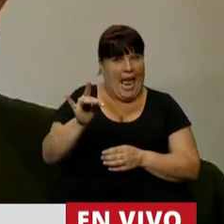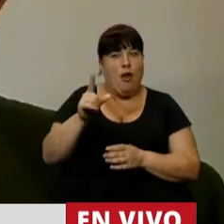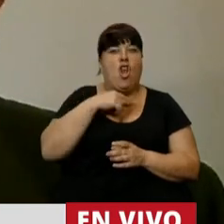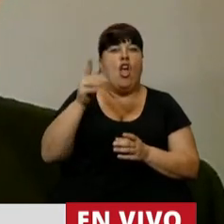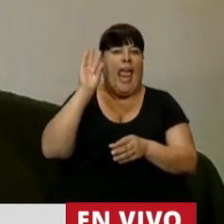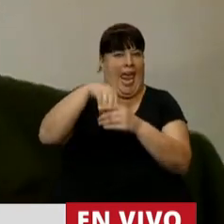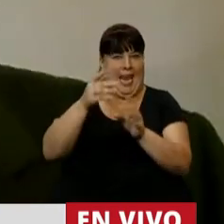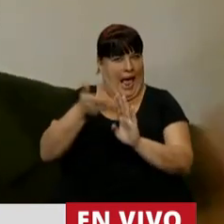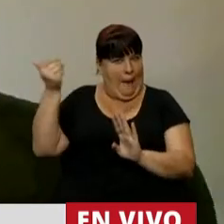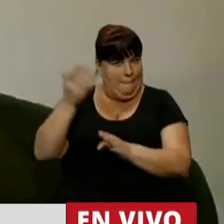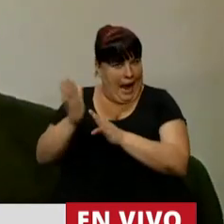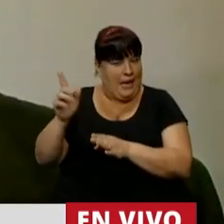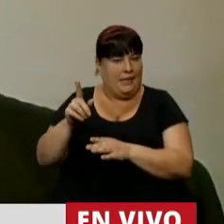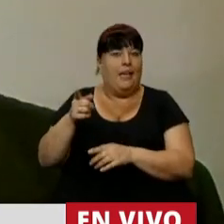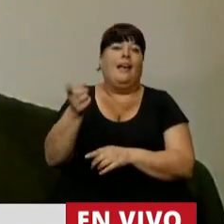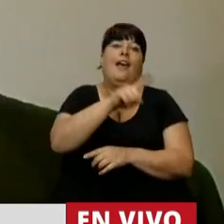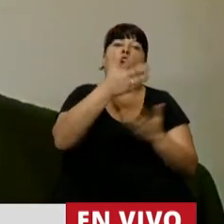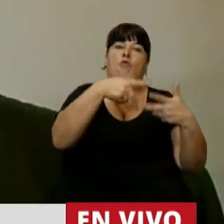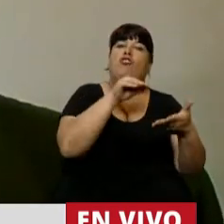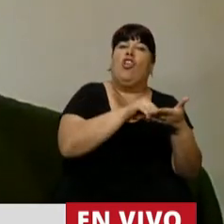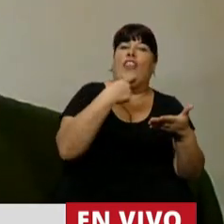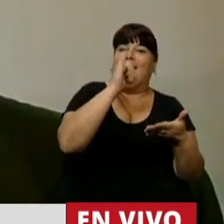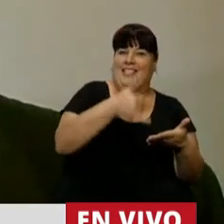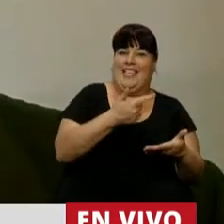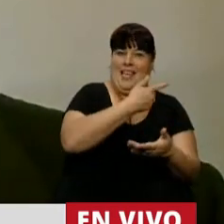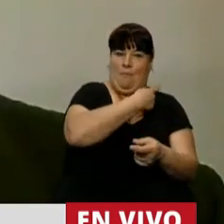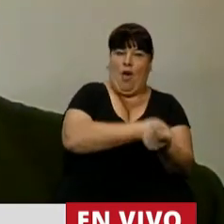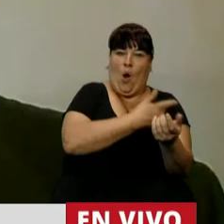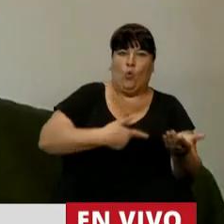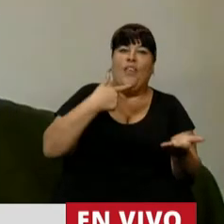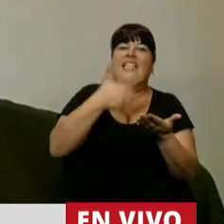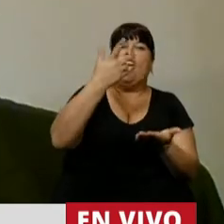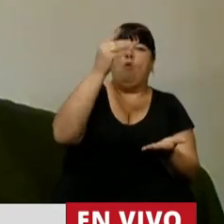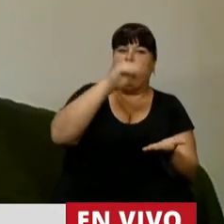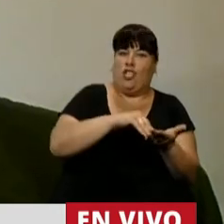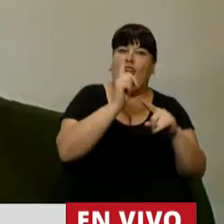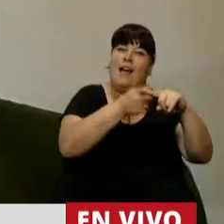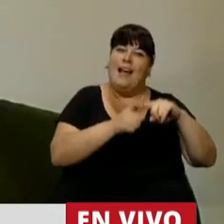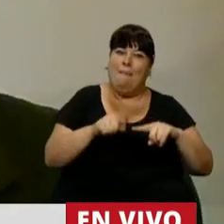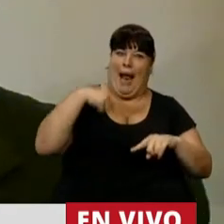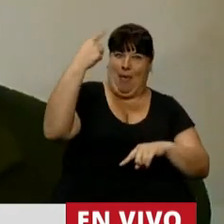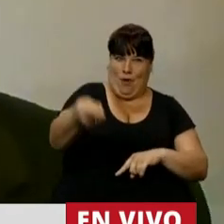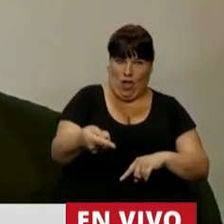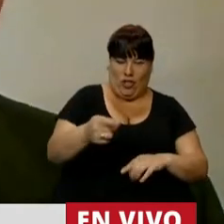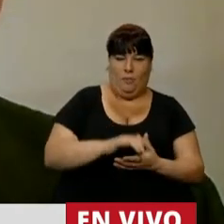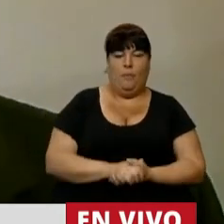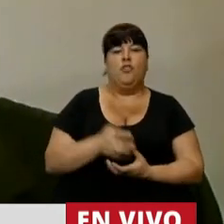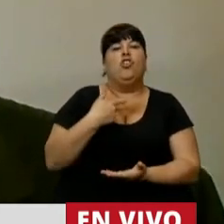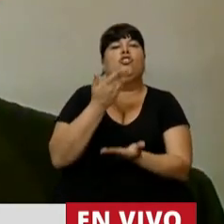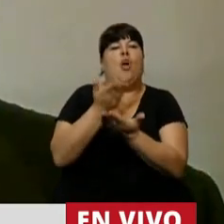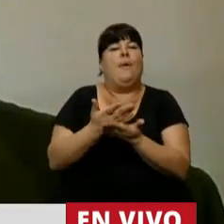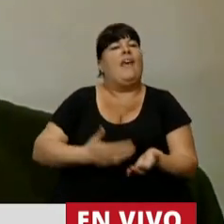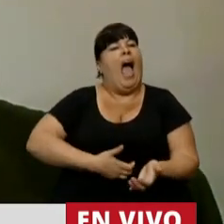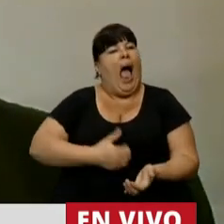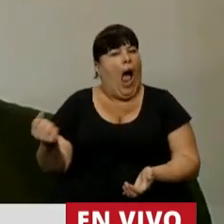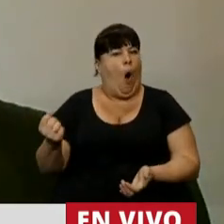fuera incluido como si lo prevía el proyecto del ejecutivo en el cálculo próximo pedimos que el